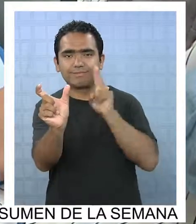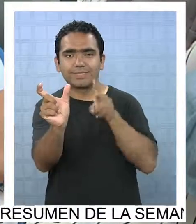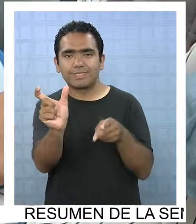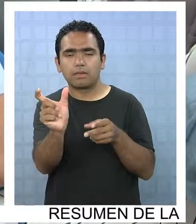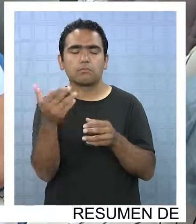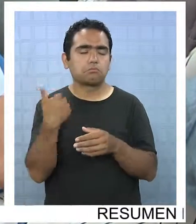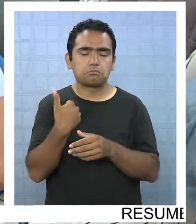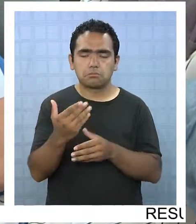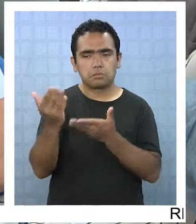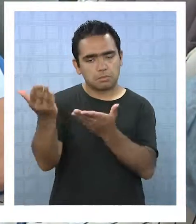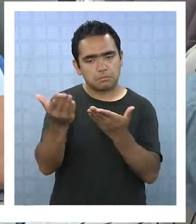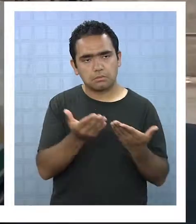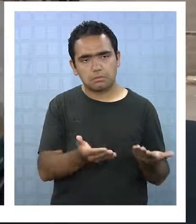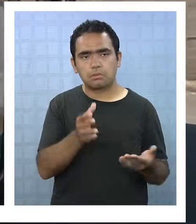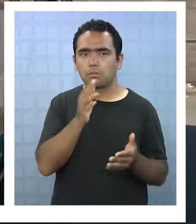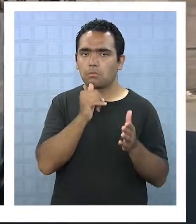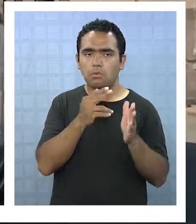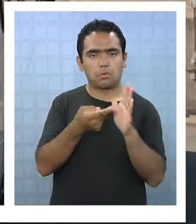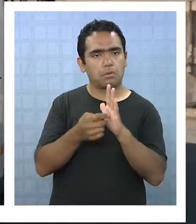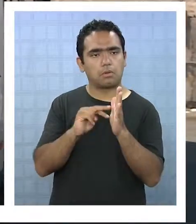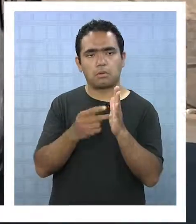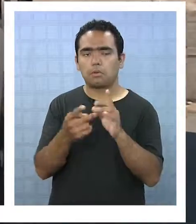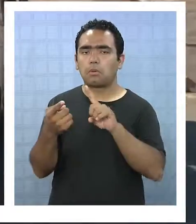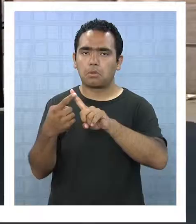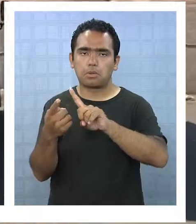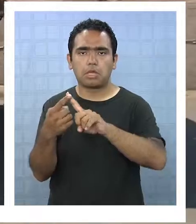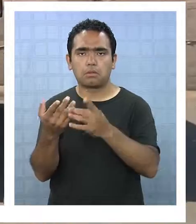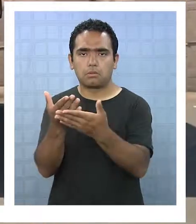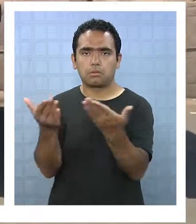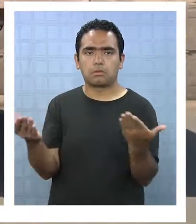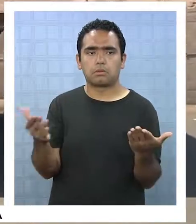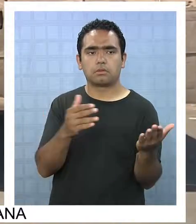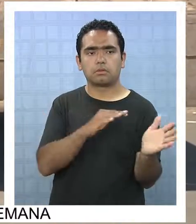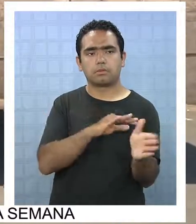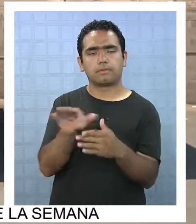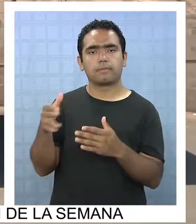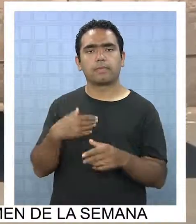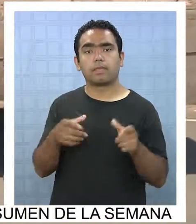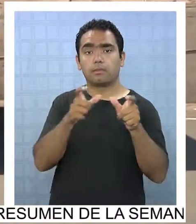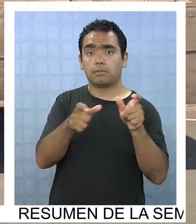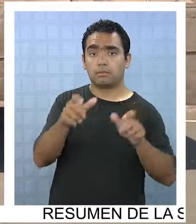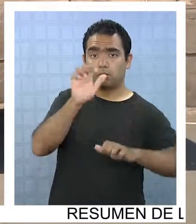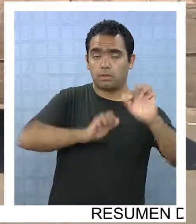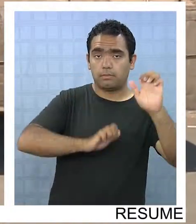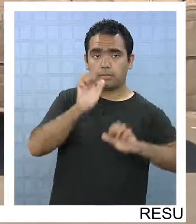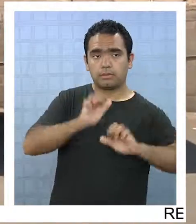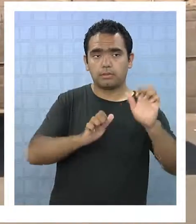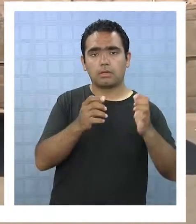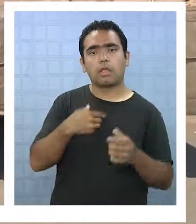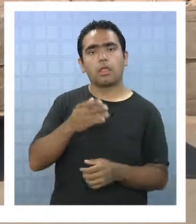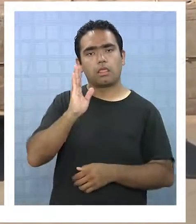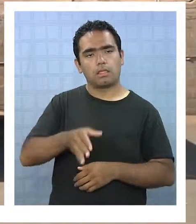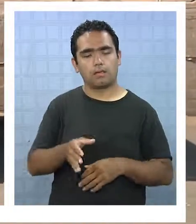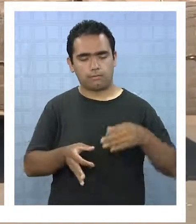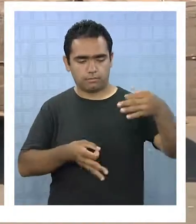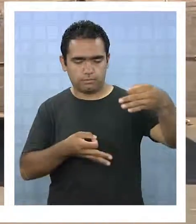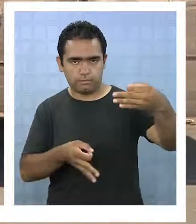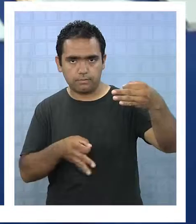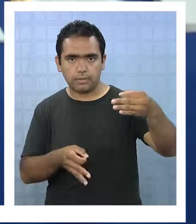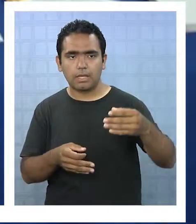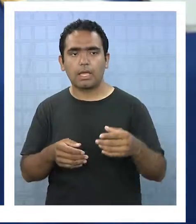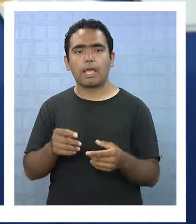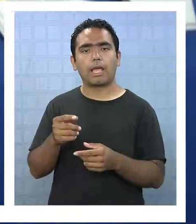entonces por ese lado no hay problema, tenemos buen roce, buen contacto con ellos. Los empresarios beneficiarios deben llenar los formularios en